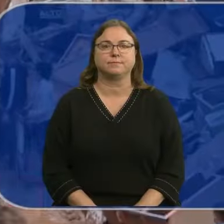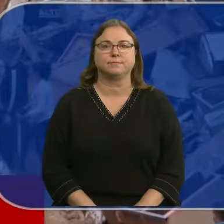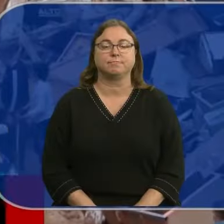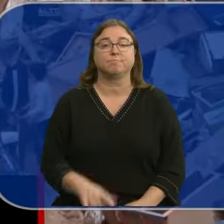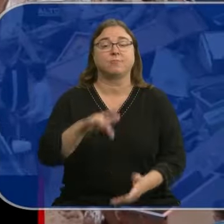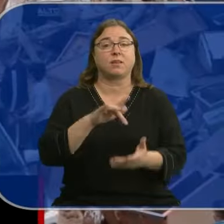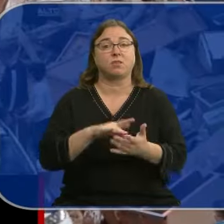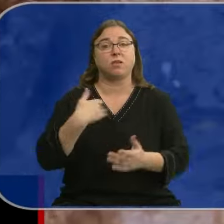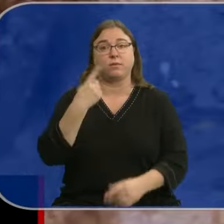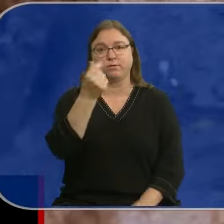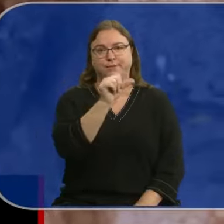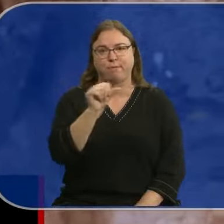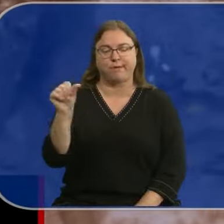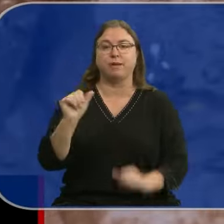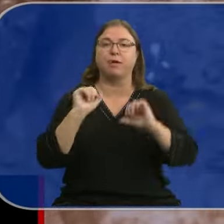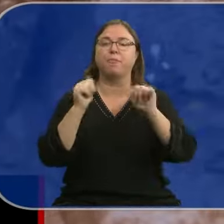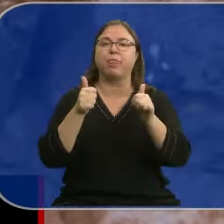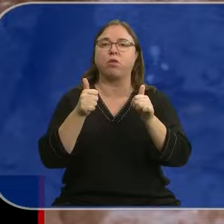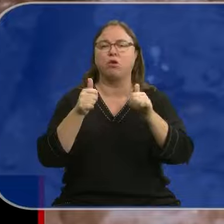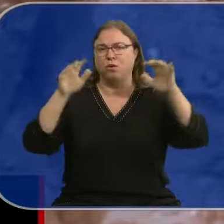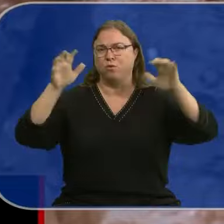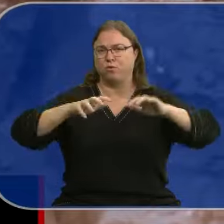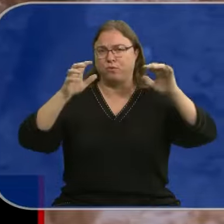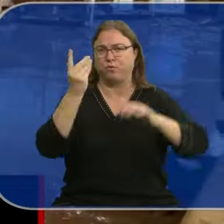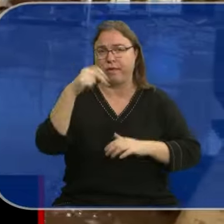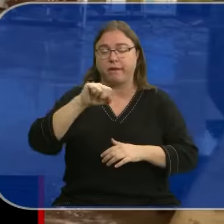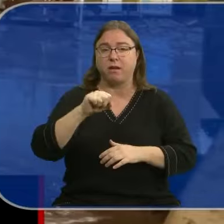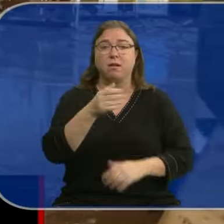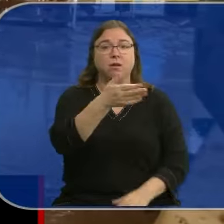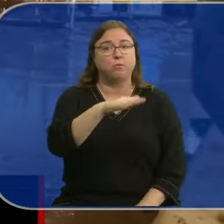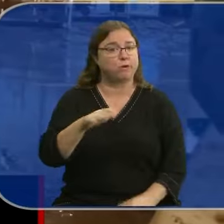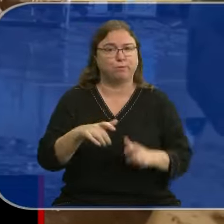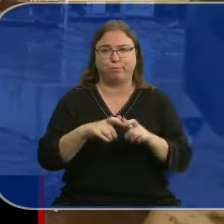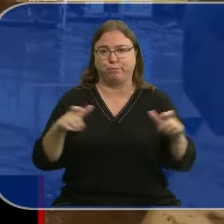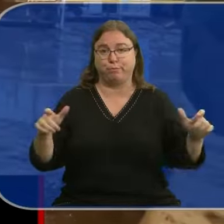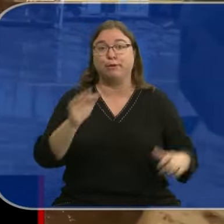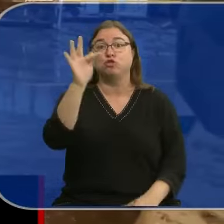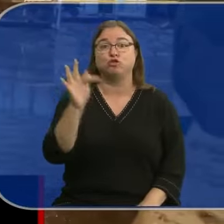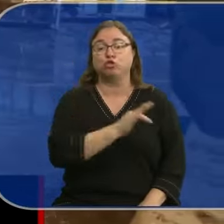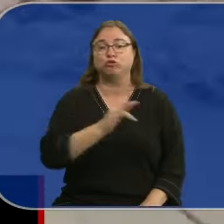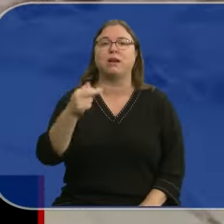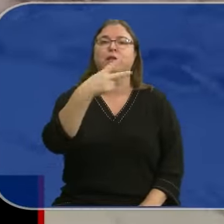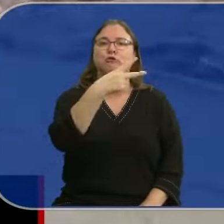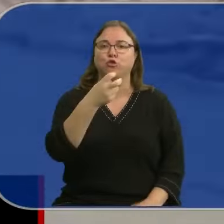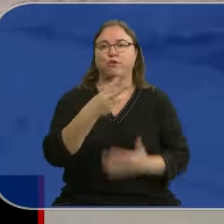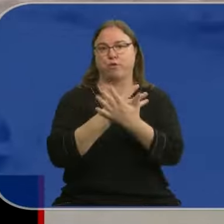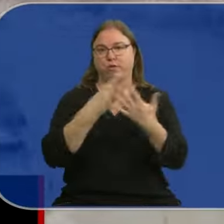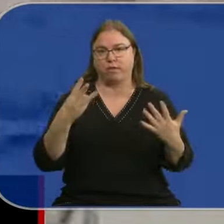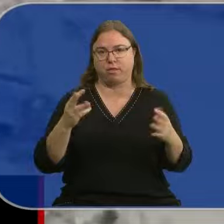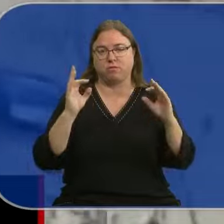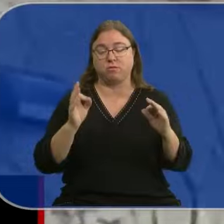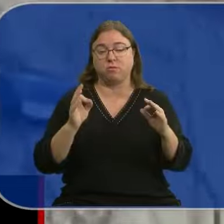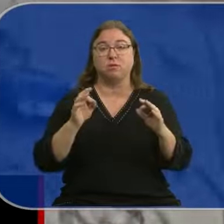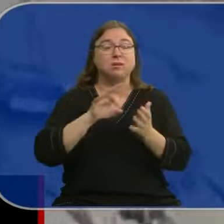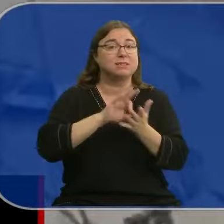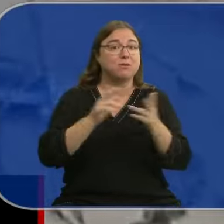Se cumple una semana desde que comenzó la dana y la cifra de muertos no ha parado de crecer. Ya son 218. Los equipos de emergencia